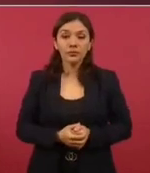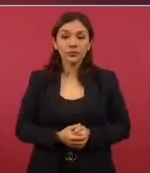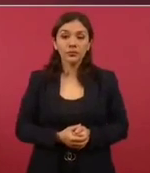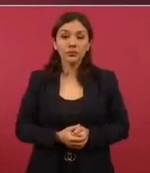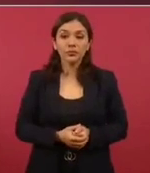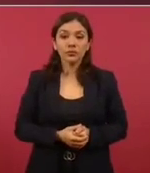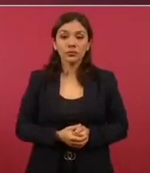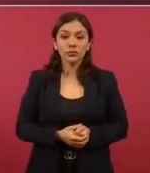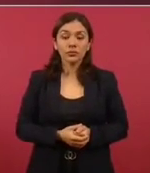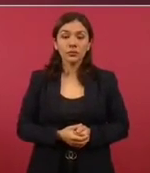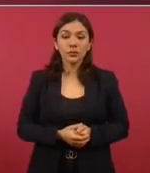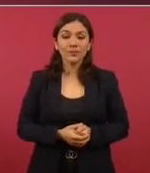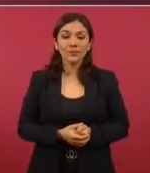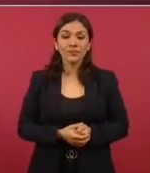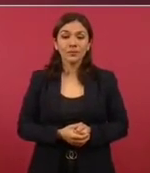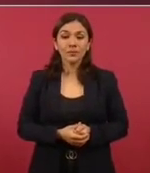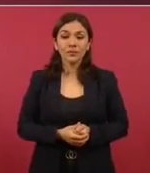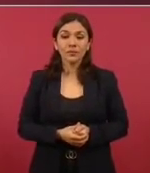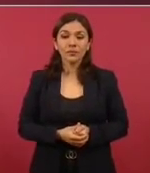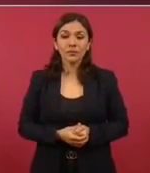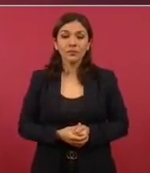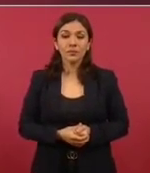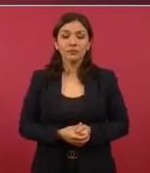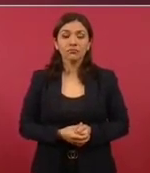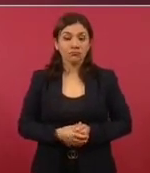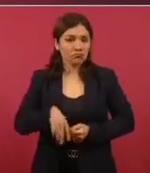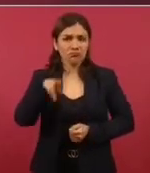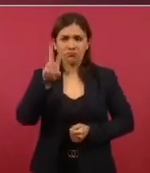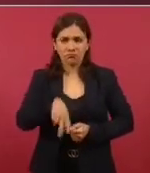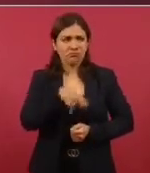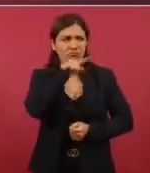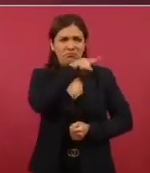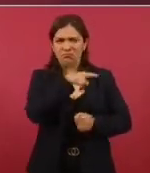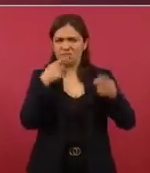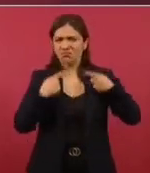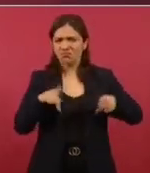Y él fue muy receptivo,